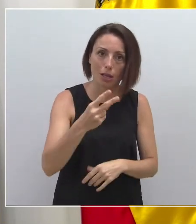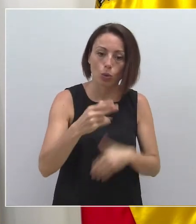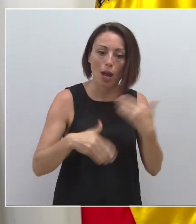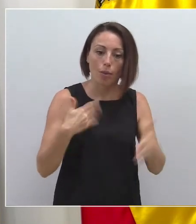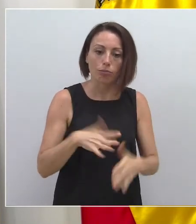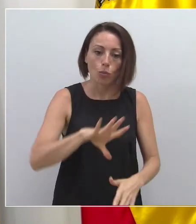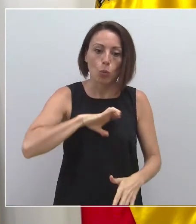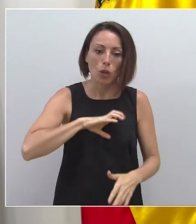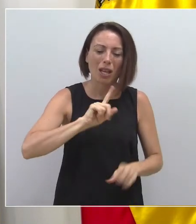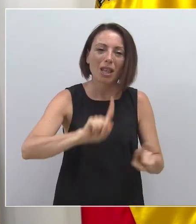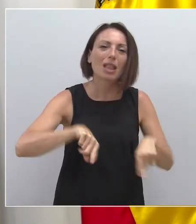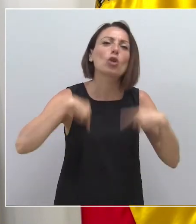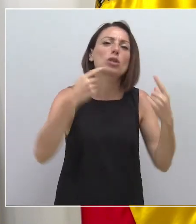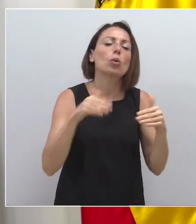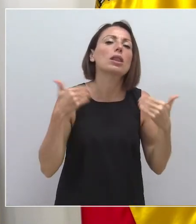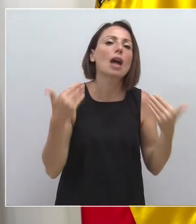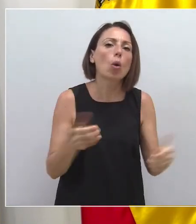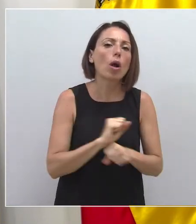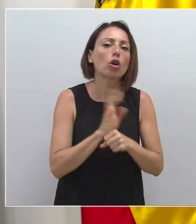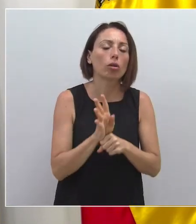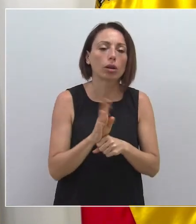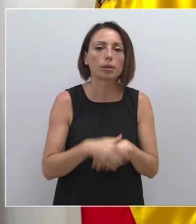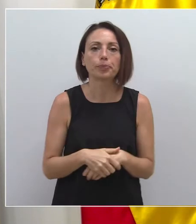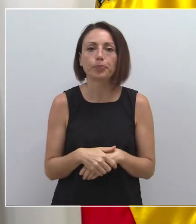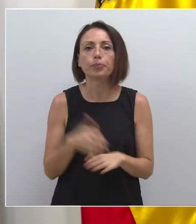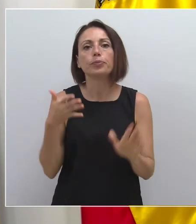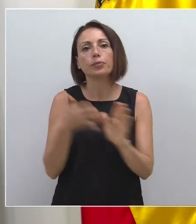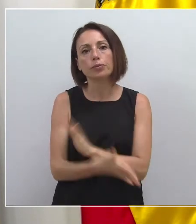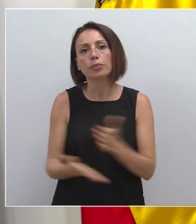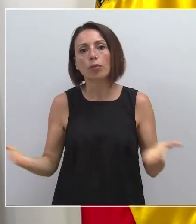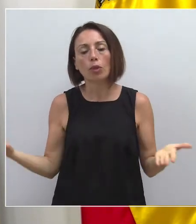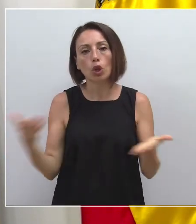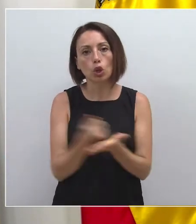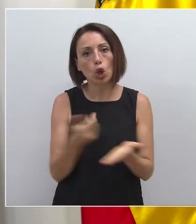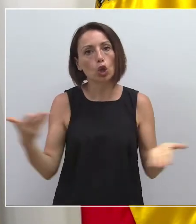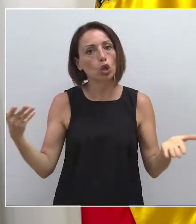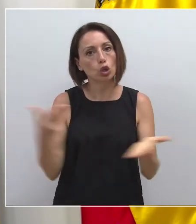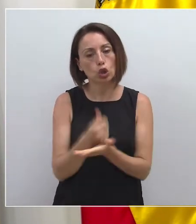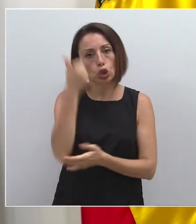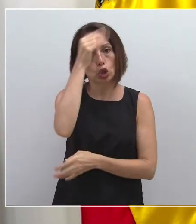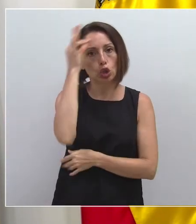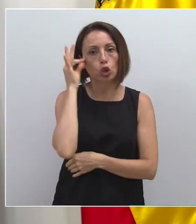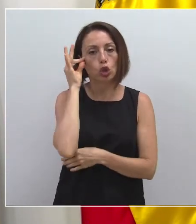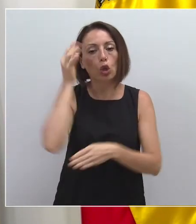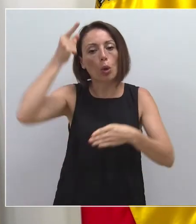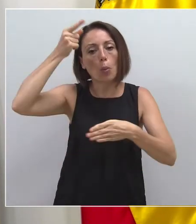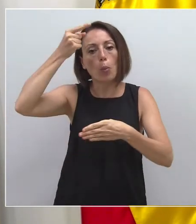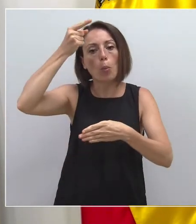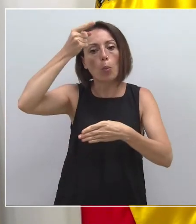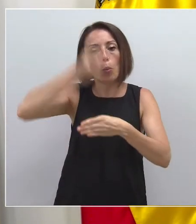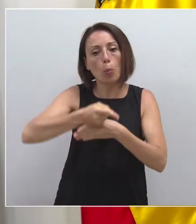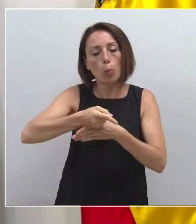ocasionado por el coronavirus. Por lo tanto, todos, absolutamente todos estamos obligados al